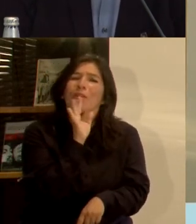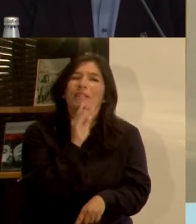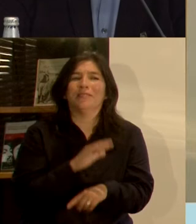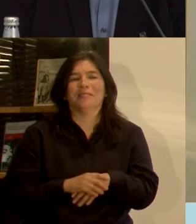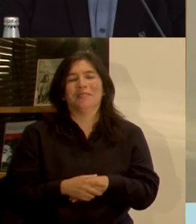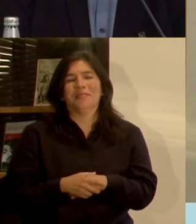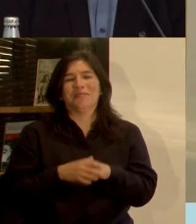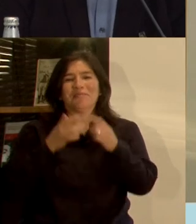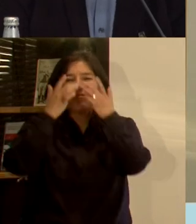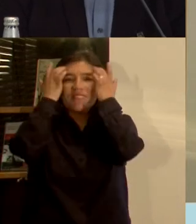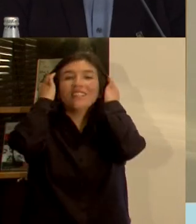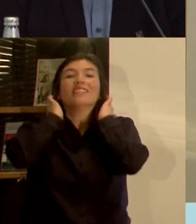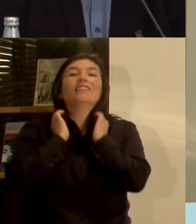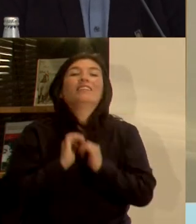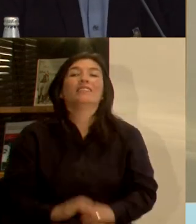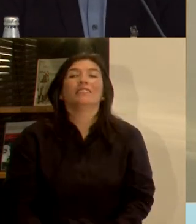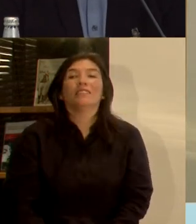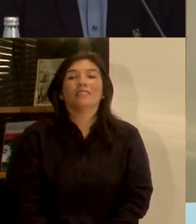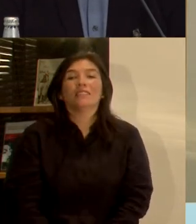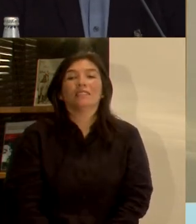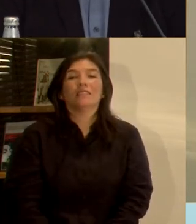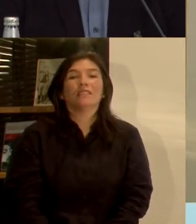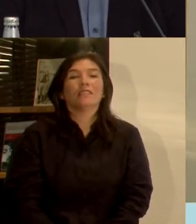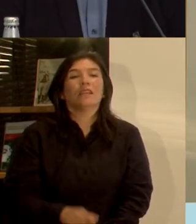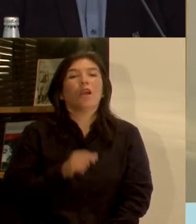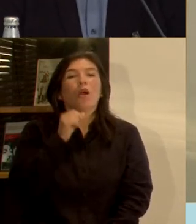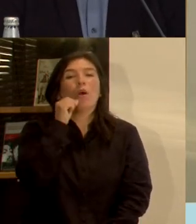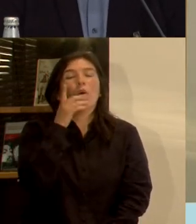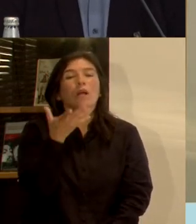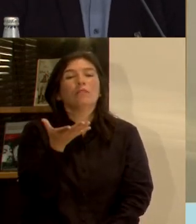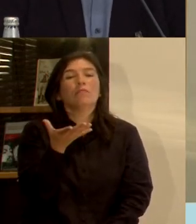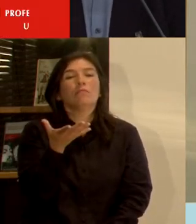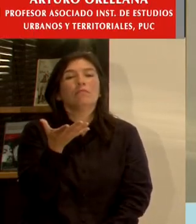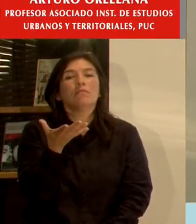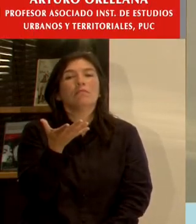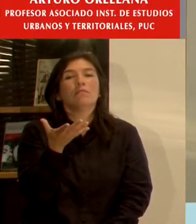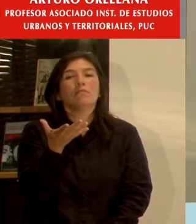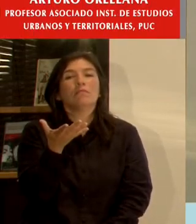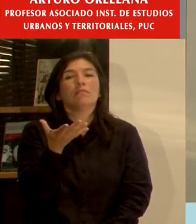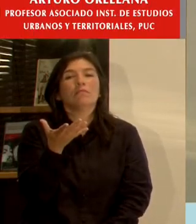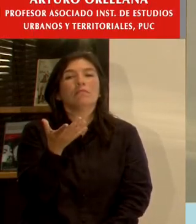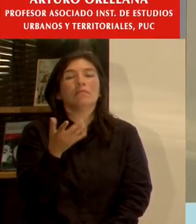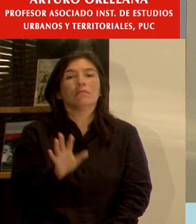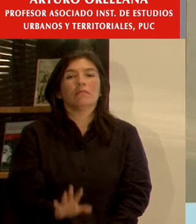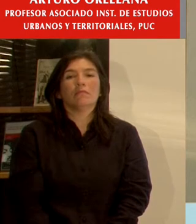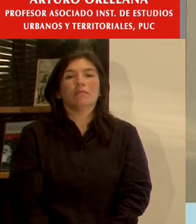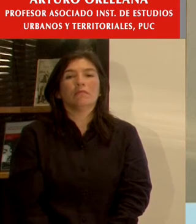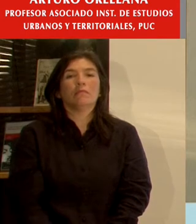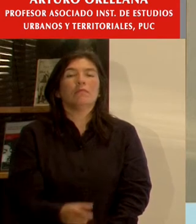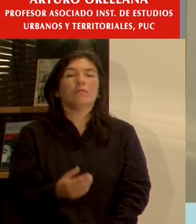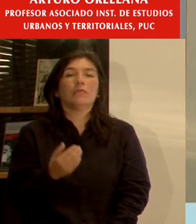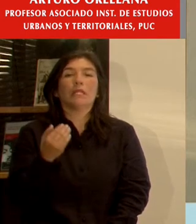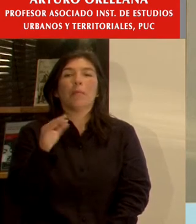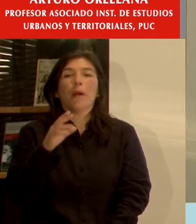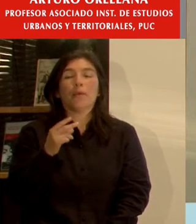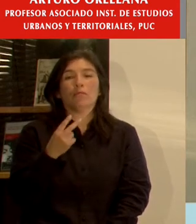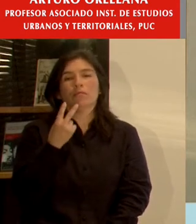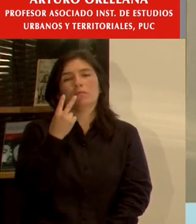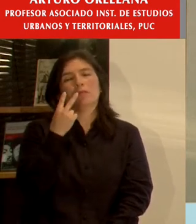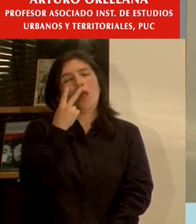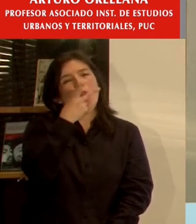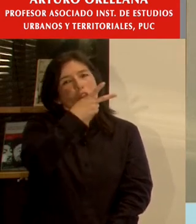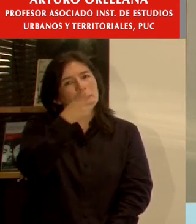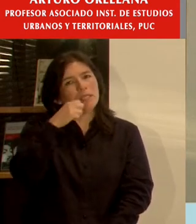Excelente. Ahora, ¿cuál es la herencia de esto? Podemos decir que por casi dos siglos